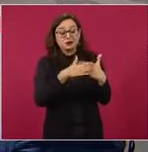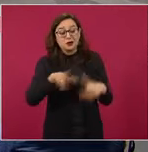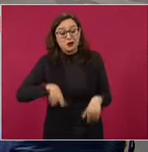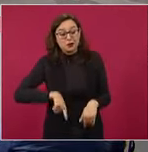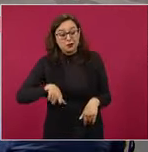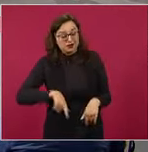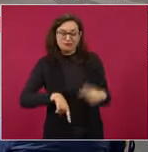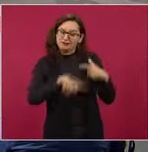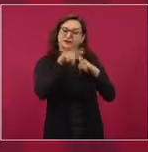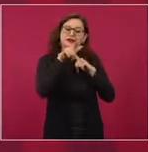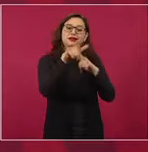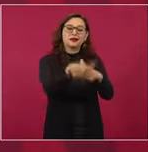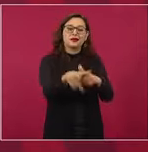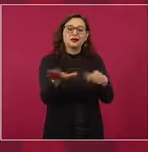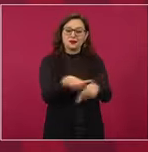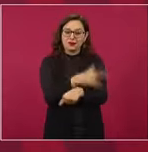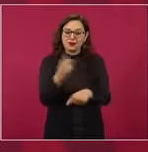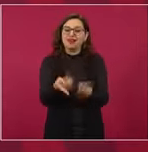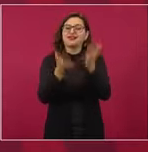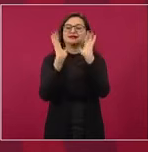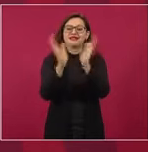elevó a rango constitucional